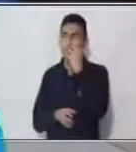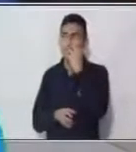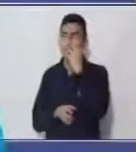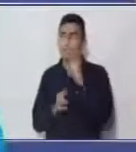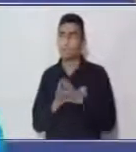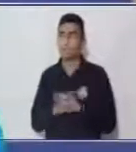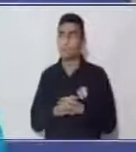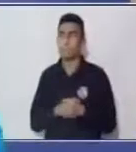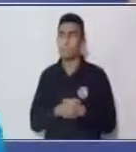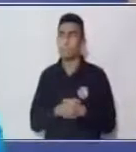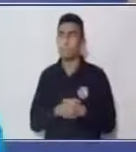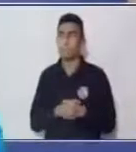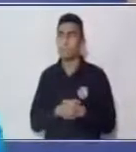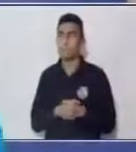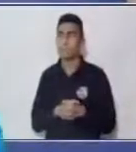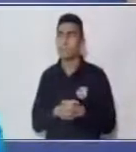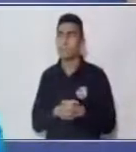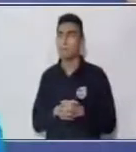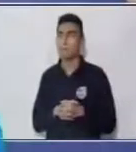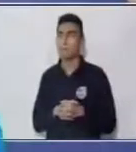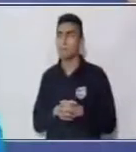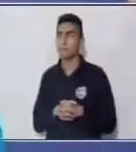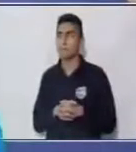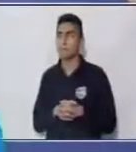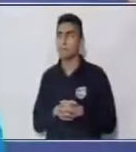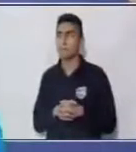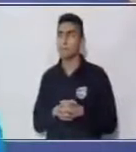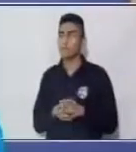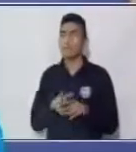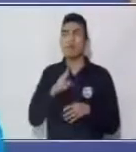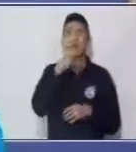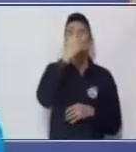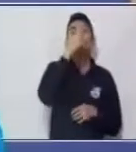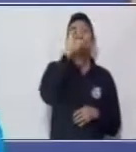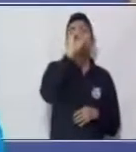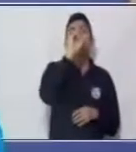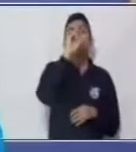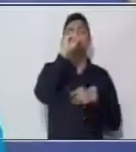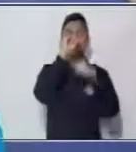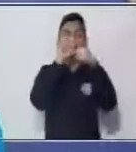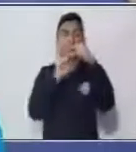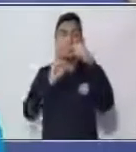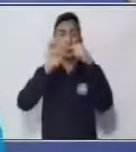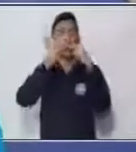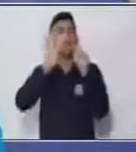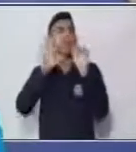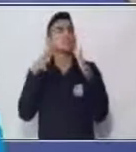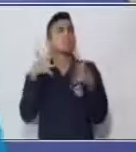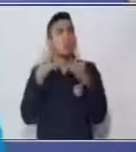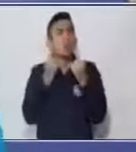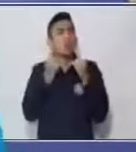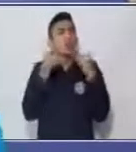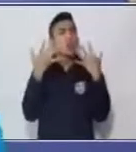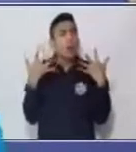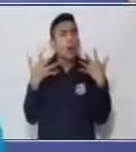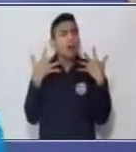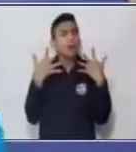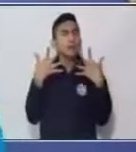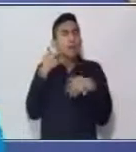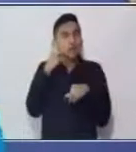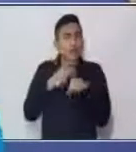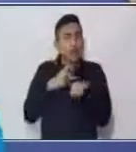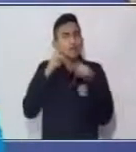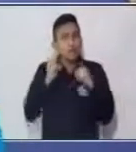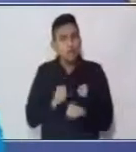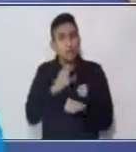es igual a 5. Ahora dice 40 dividido 4. ¿Cuántos 4 caben